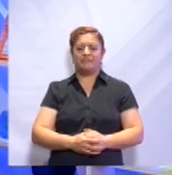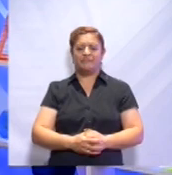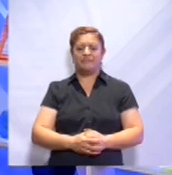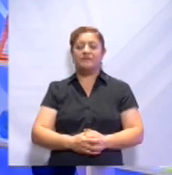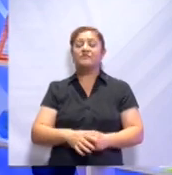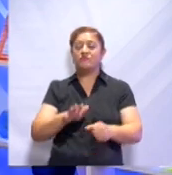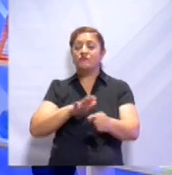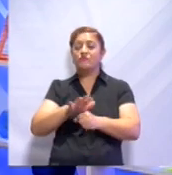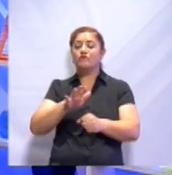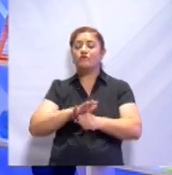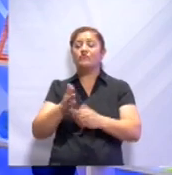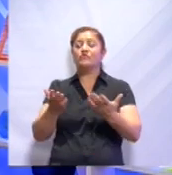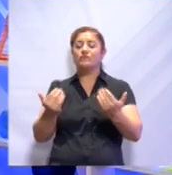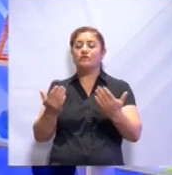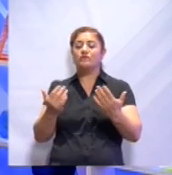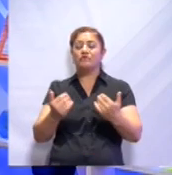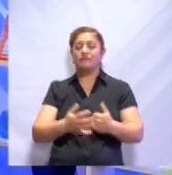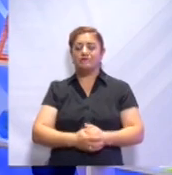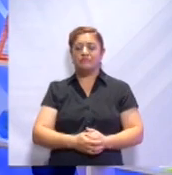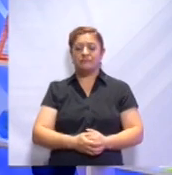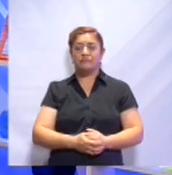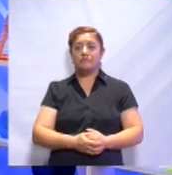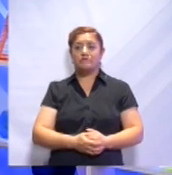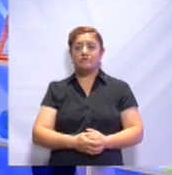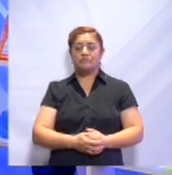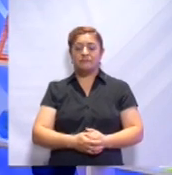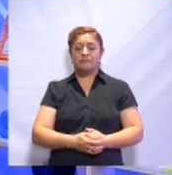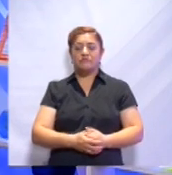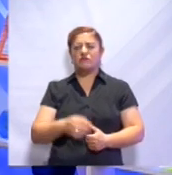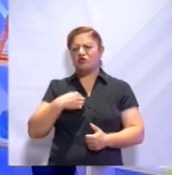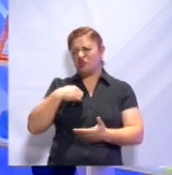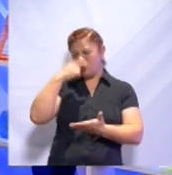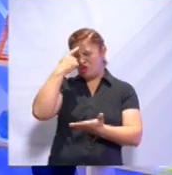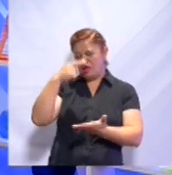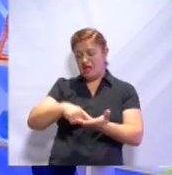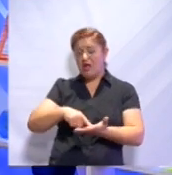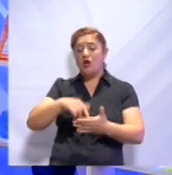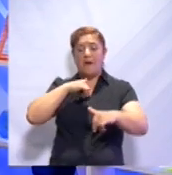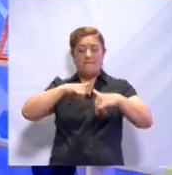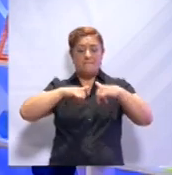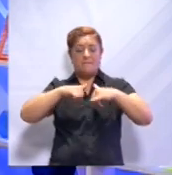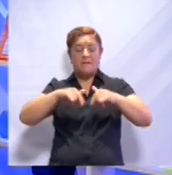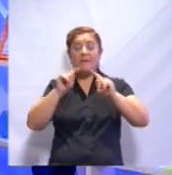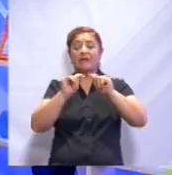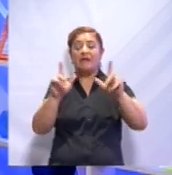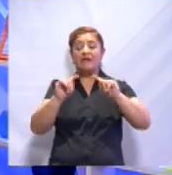¿Cuál es? Yo creo que es el mapa de Tlaxcala.